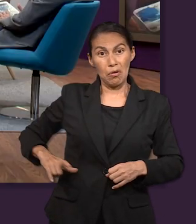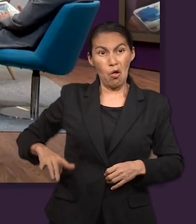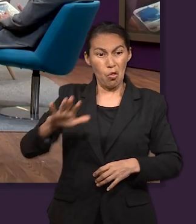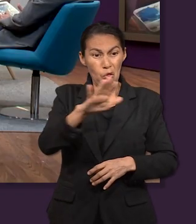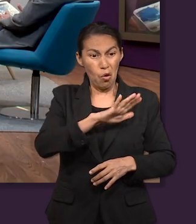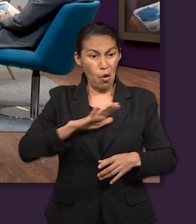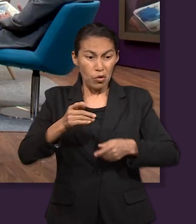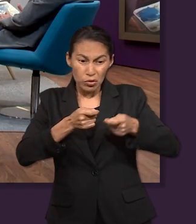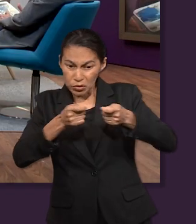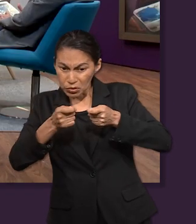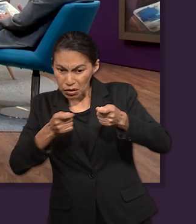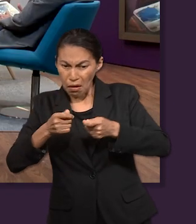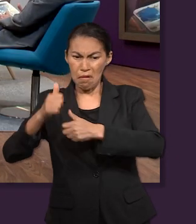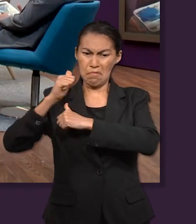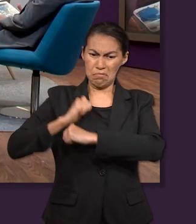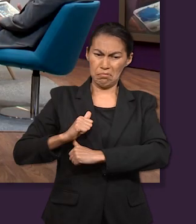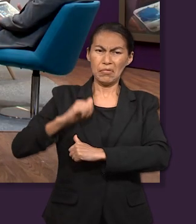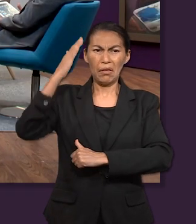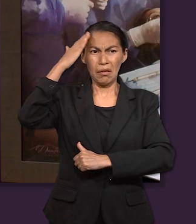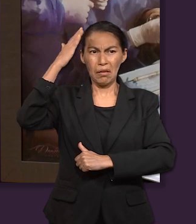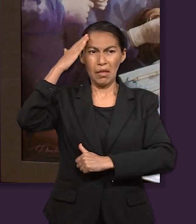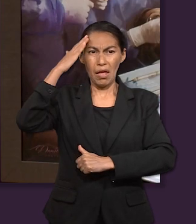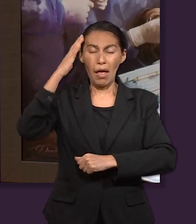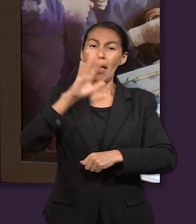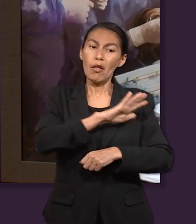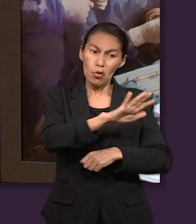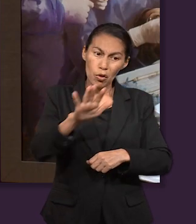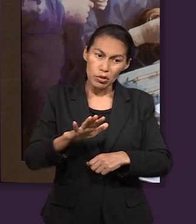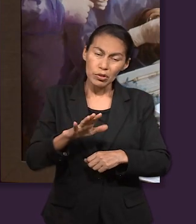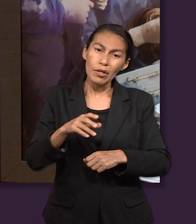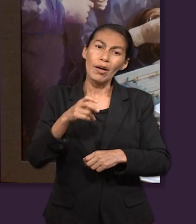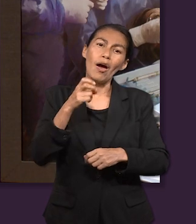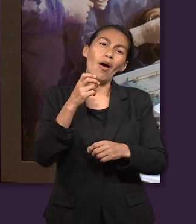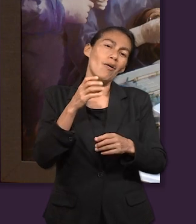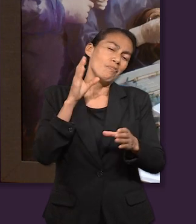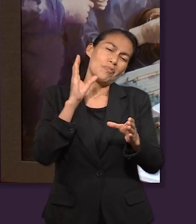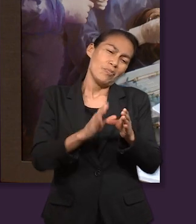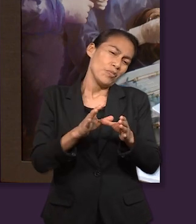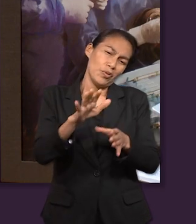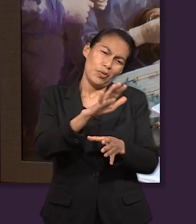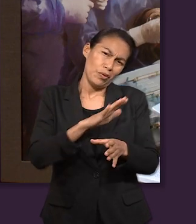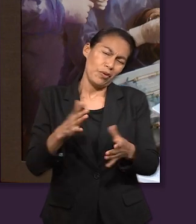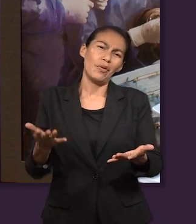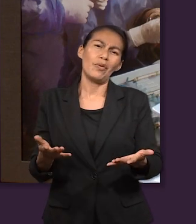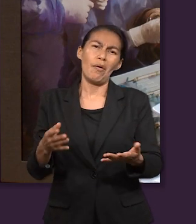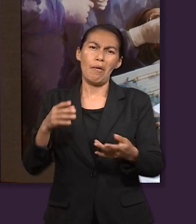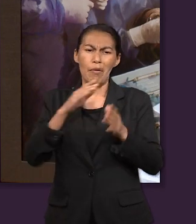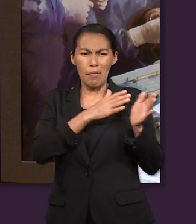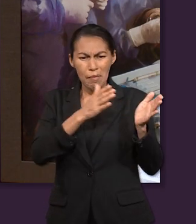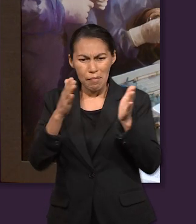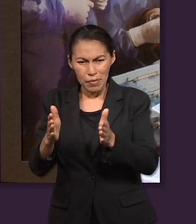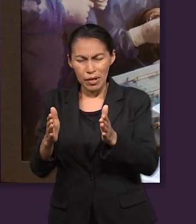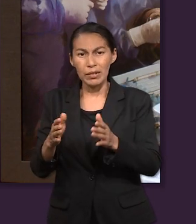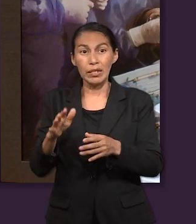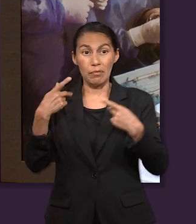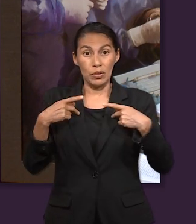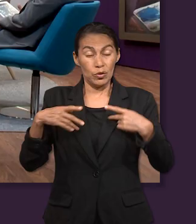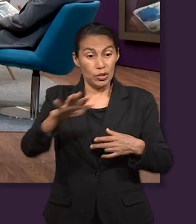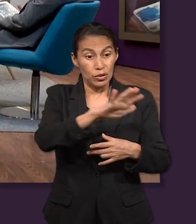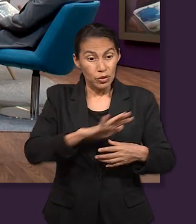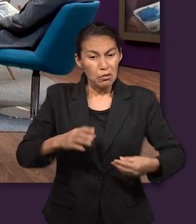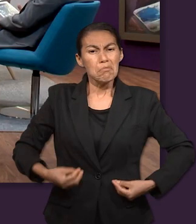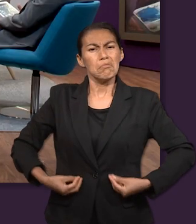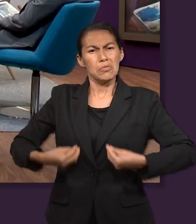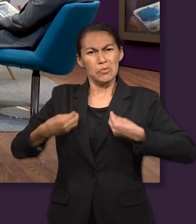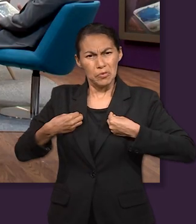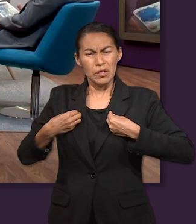extraña, pues permitió que toda la descendencia de Jacob, incluido José, por supuesto, pues viviera y